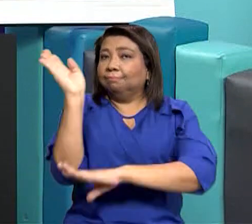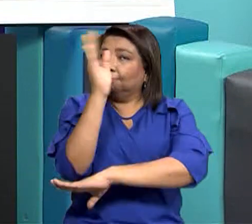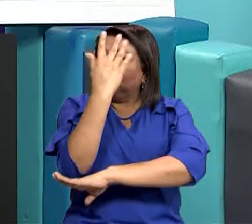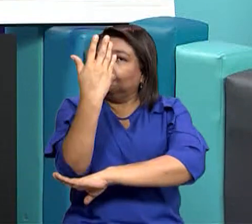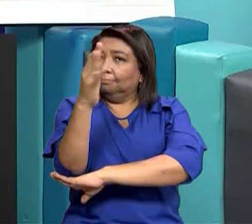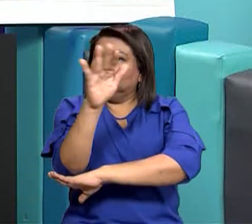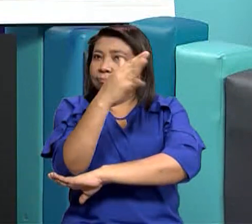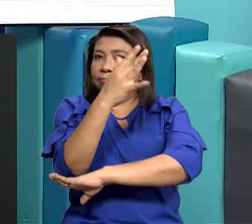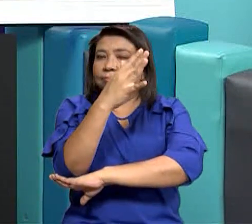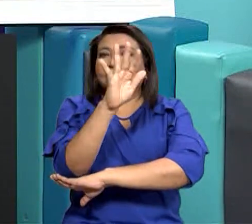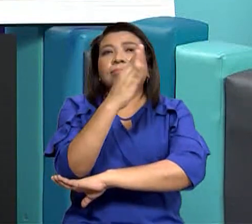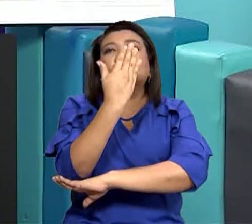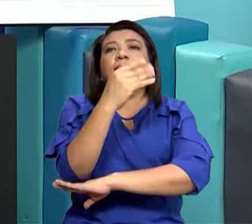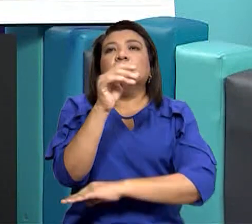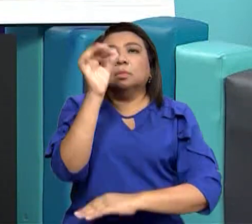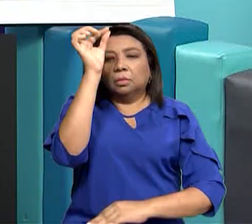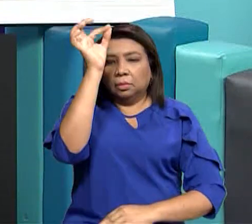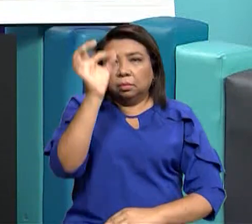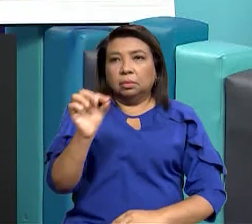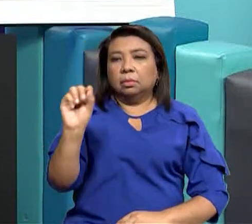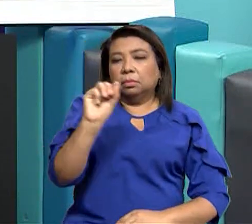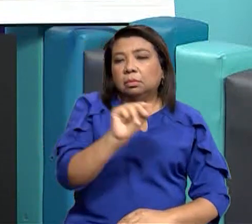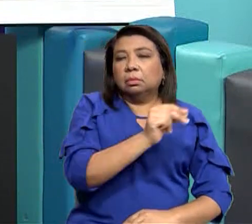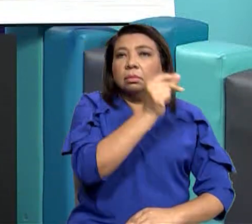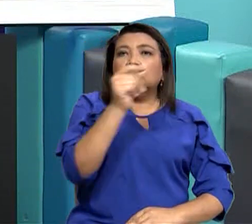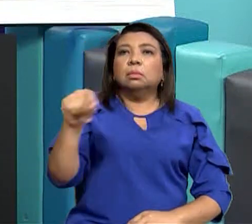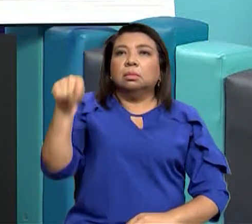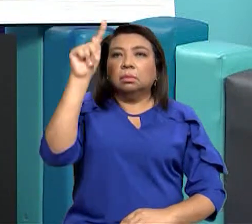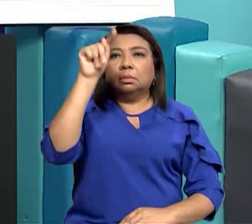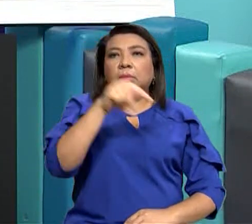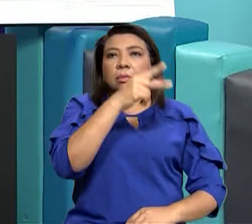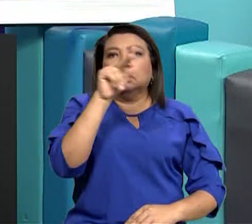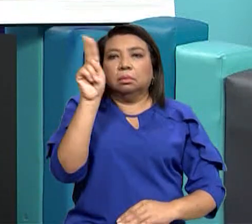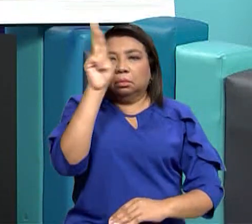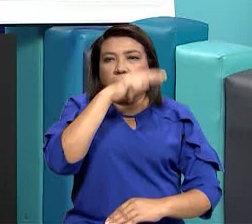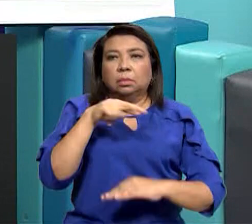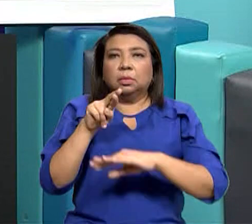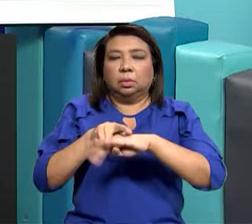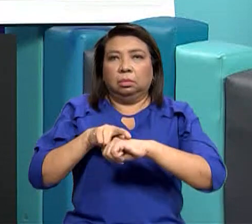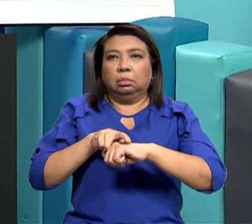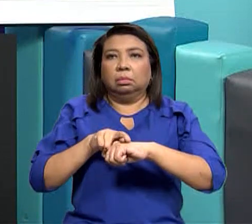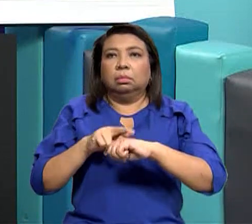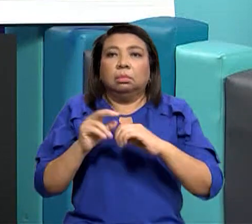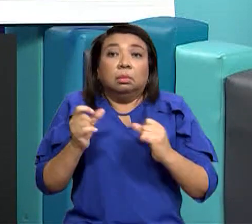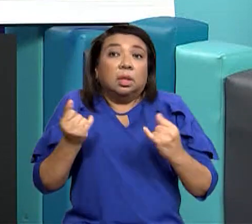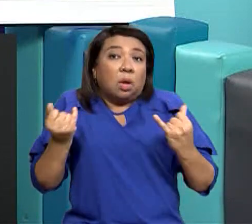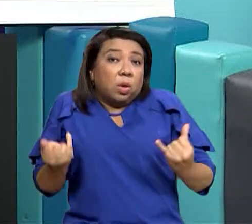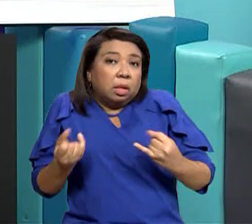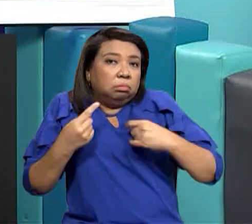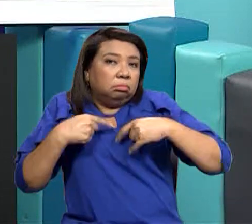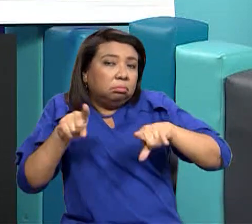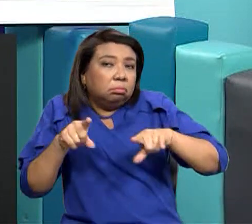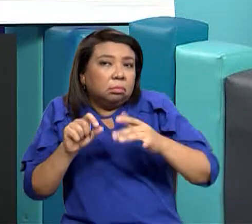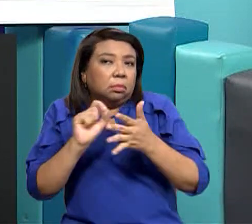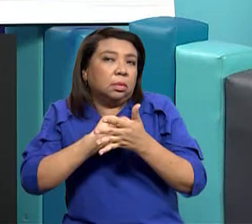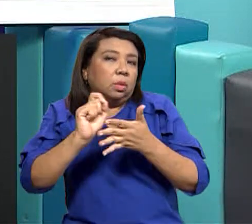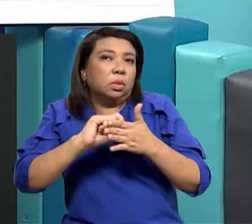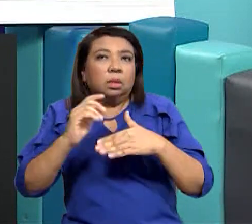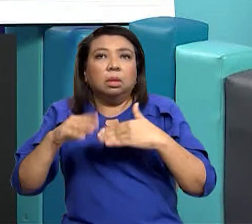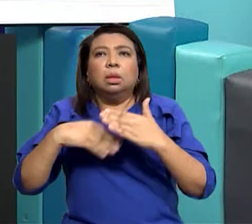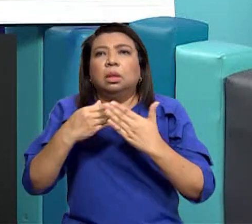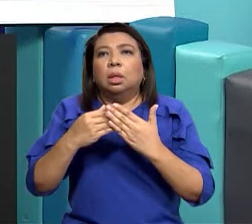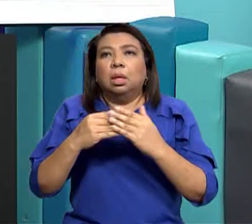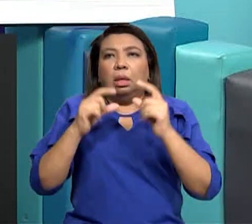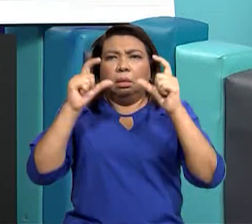nacional en este momento que no estamos en la escuela sino estamos en una educación a distancia cuando